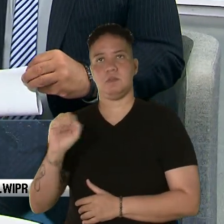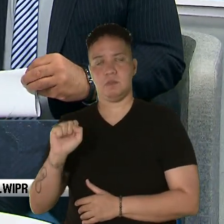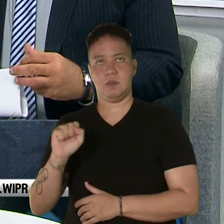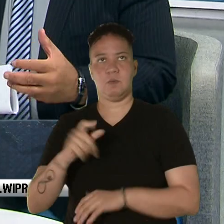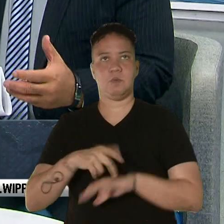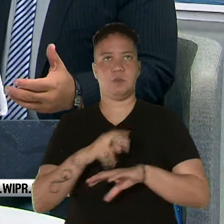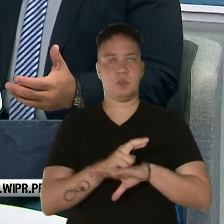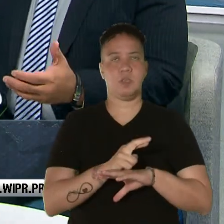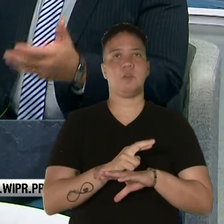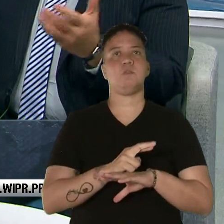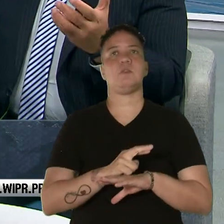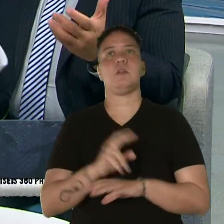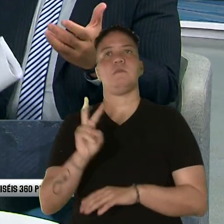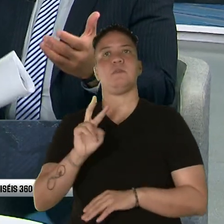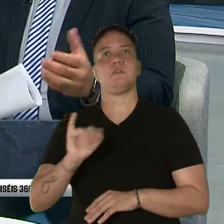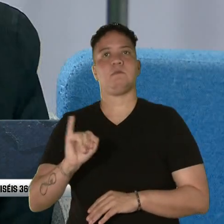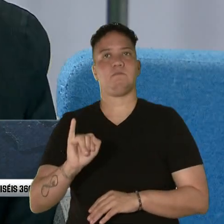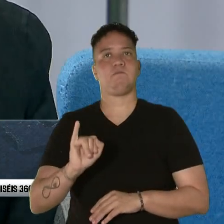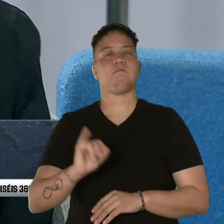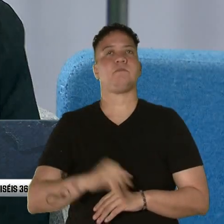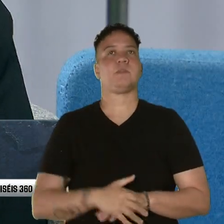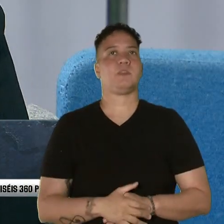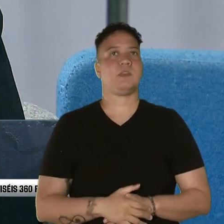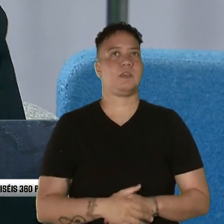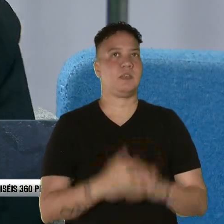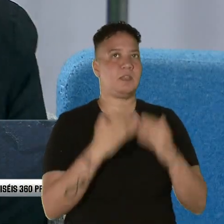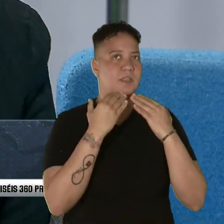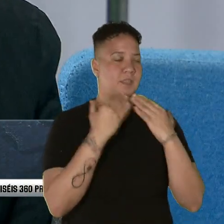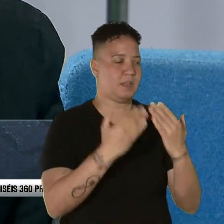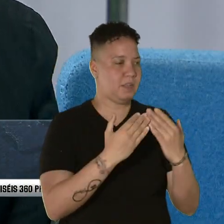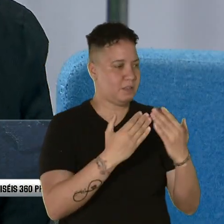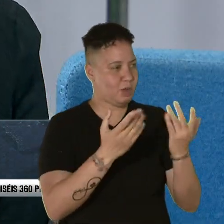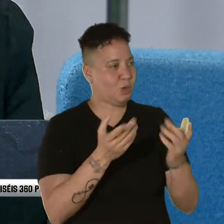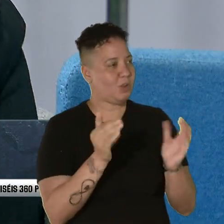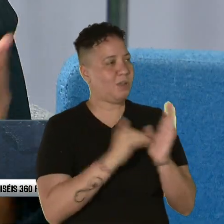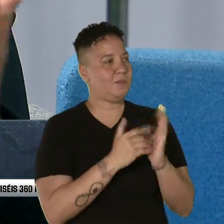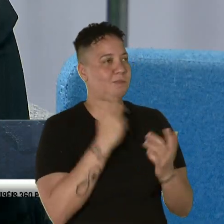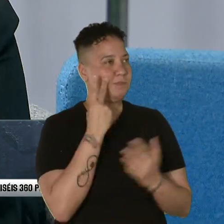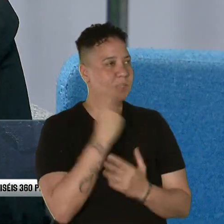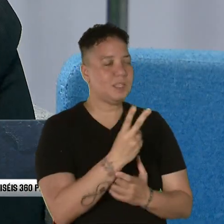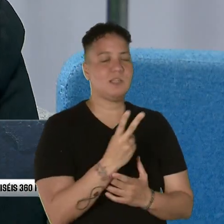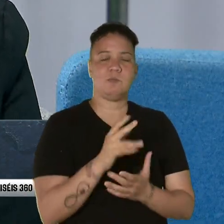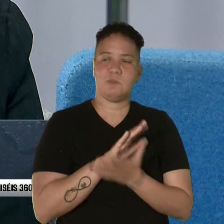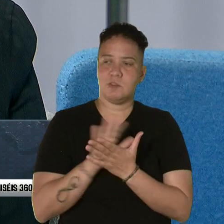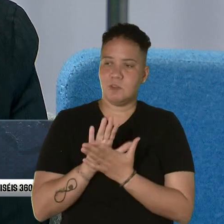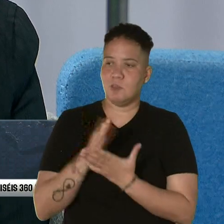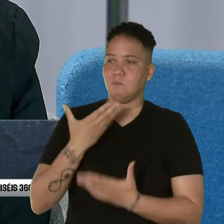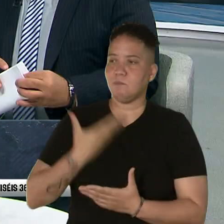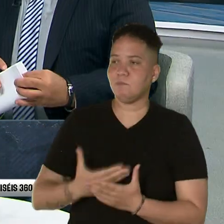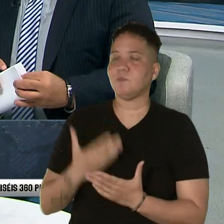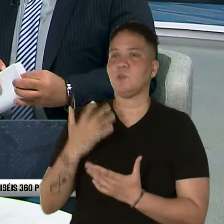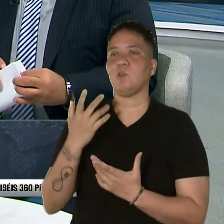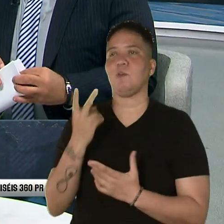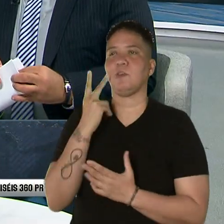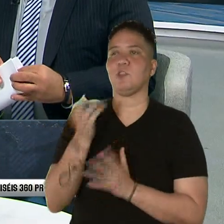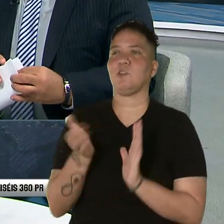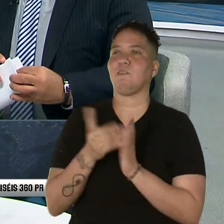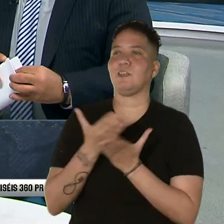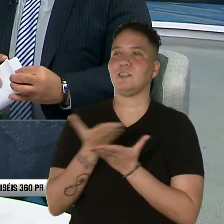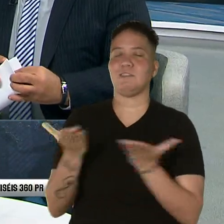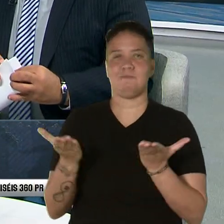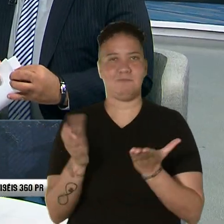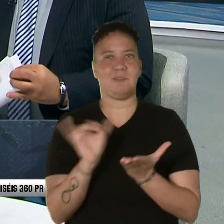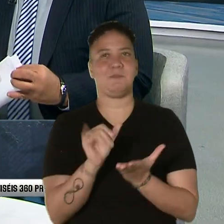Gracias siempre por estar con nosotros. Un placer verte. Buenas noches. Un placer es mío y un saludo a ti y a toda tu teleaudiencia. Claro que sí. Mira,